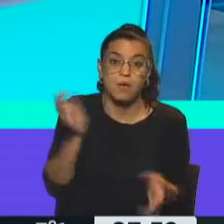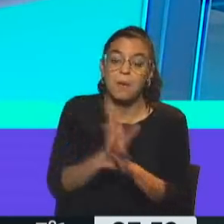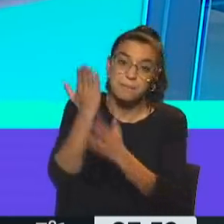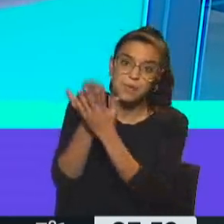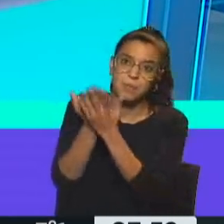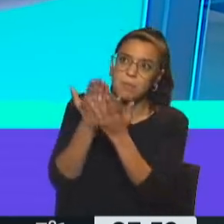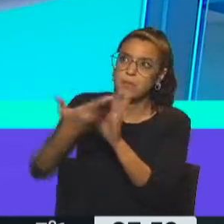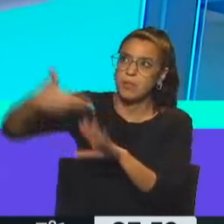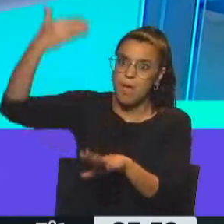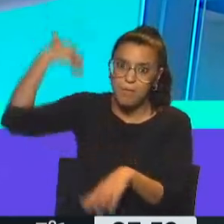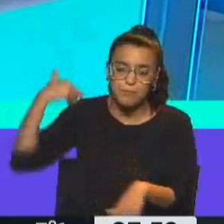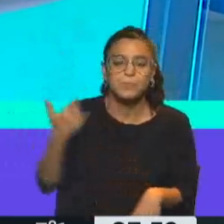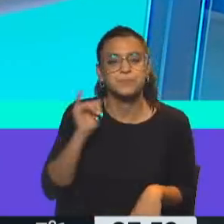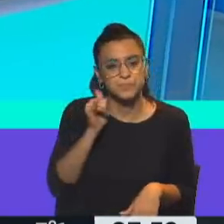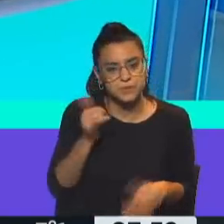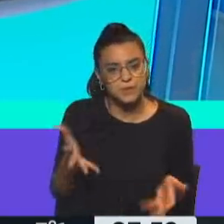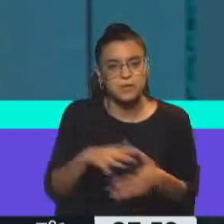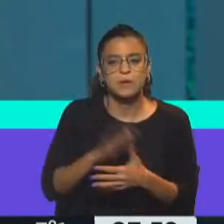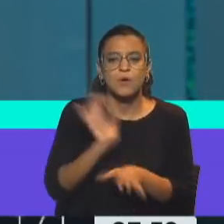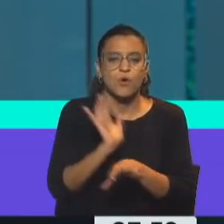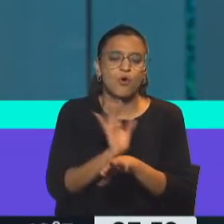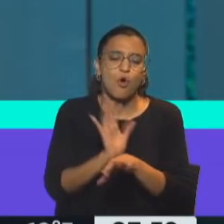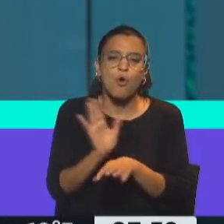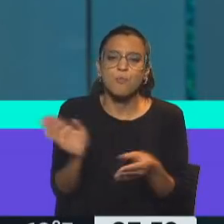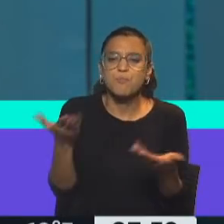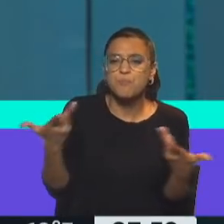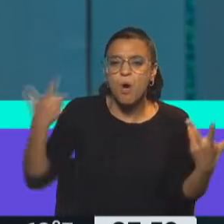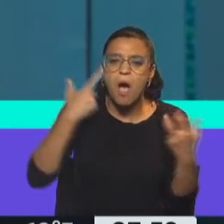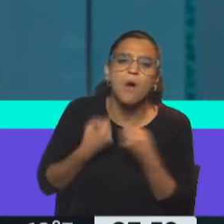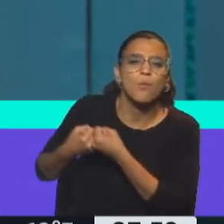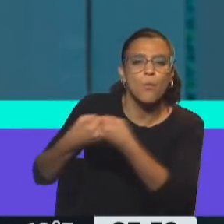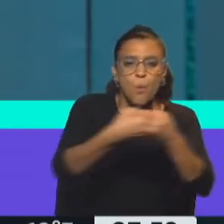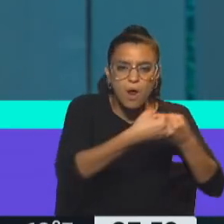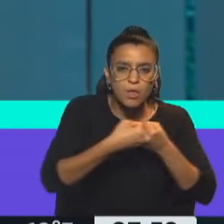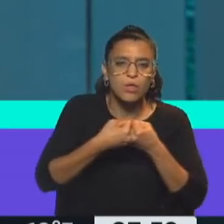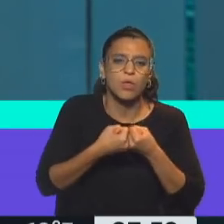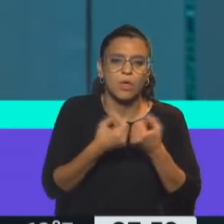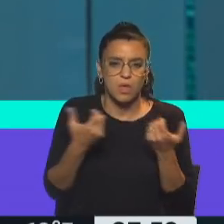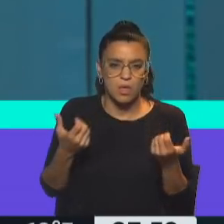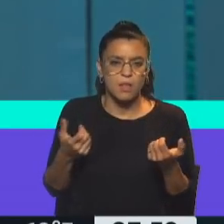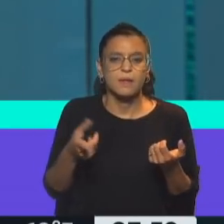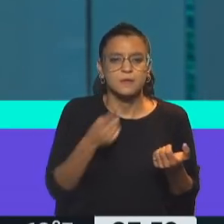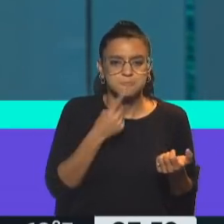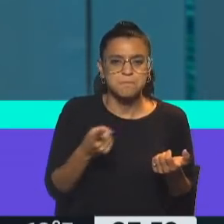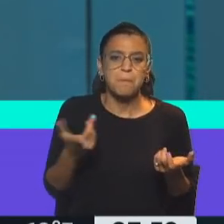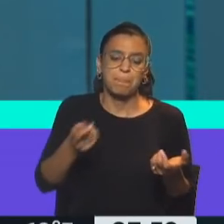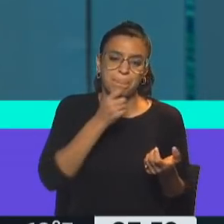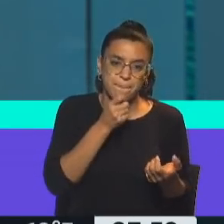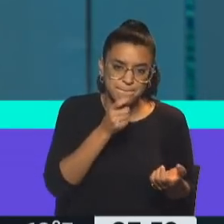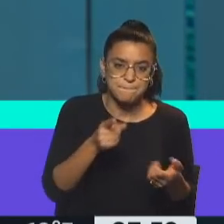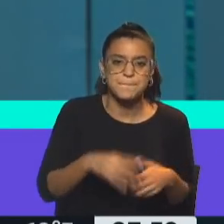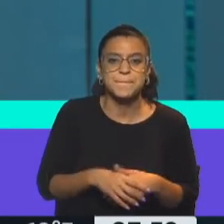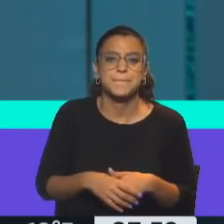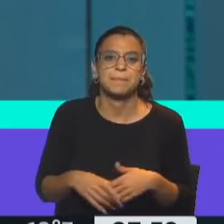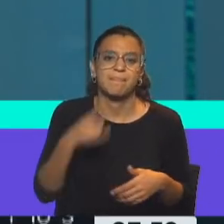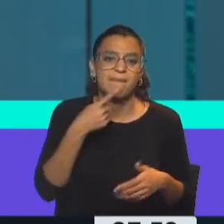pidiendo hace muchísimos años. Sí, así es. Una sintonía fina, que es otra palabra que vamos a empezar a escuchar mucho, que tiene que ver, por ejemplo, hablamos